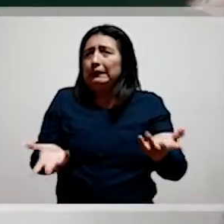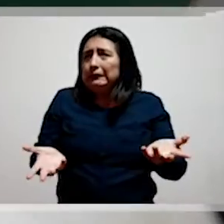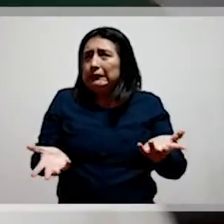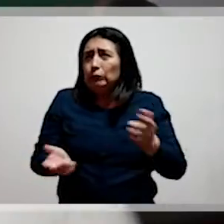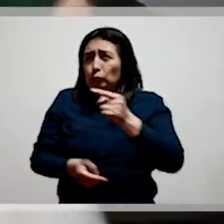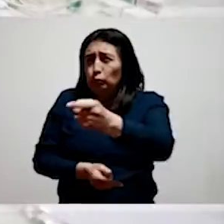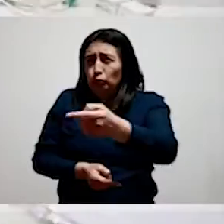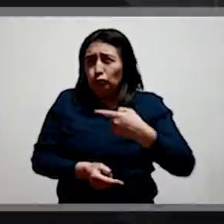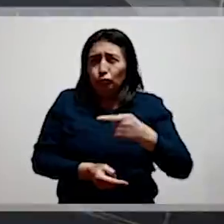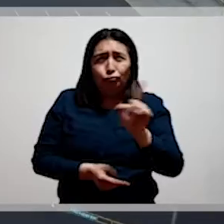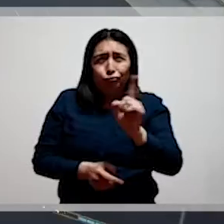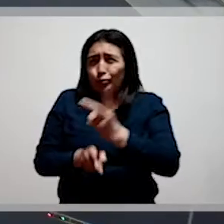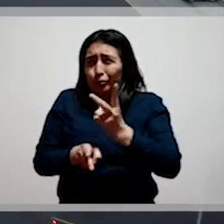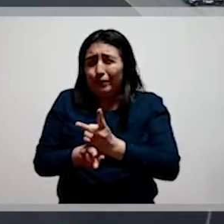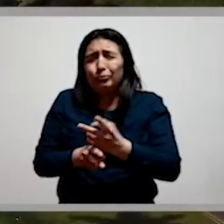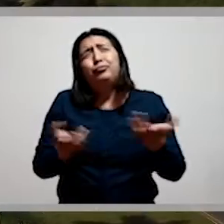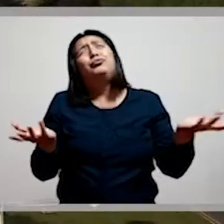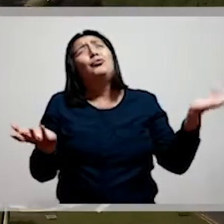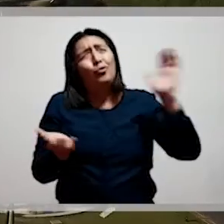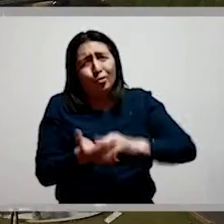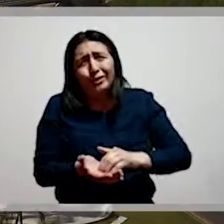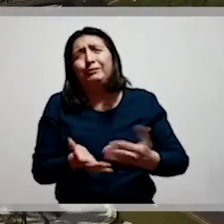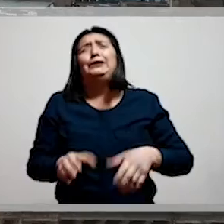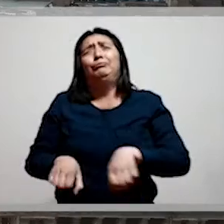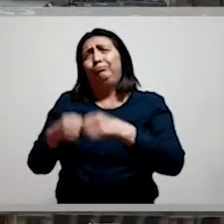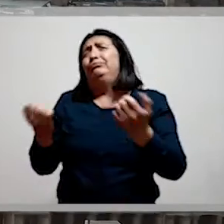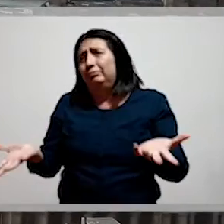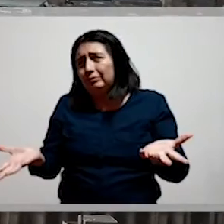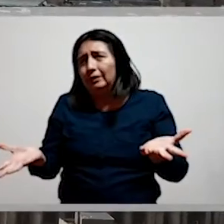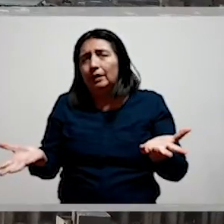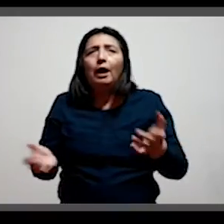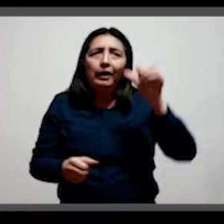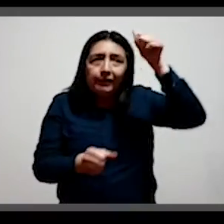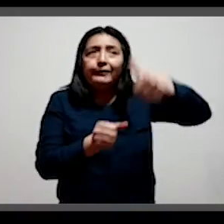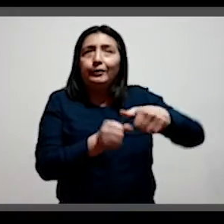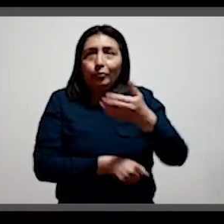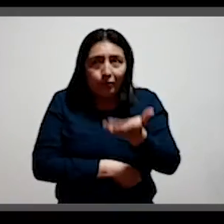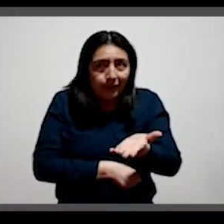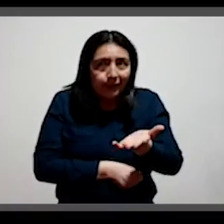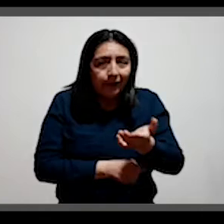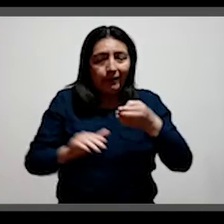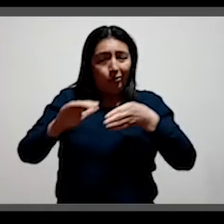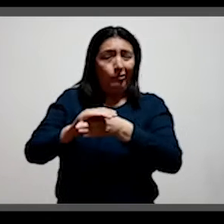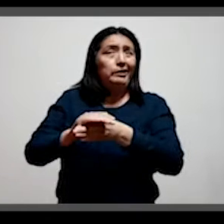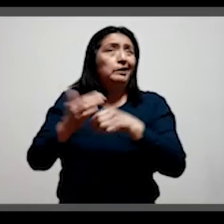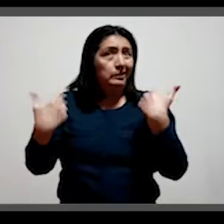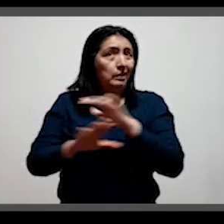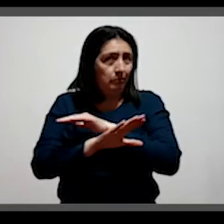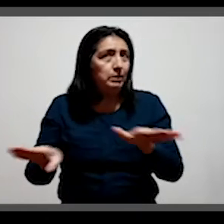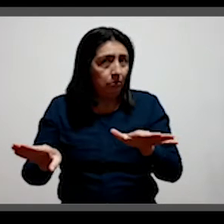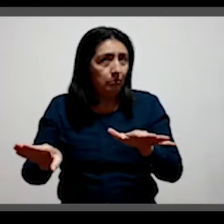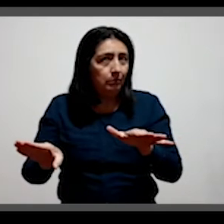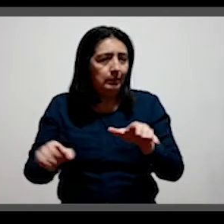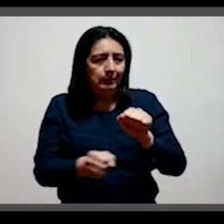Si no nos cuidamos, todo se detendrá de nuevo. Recuerda, la cuarentena ha terminado.